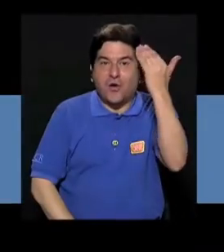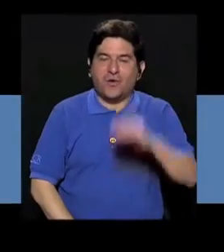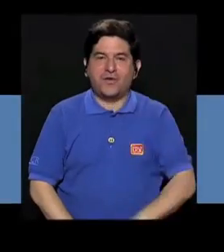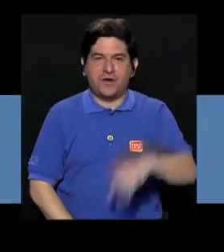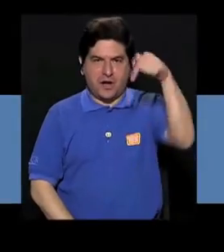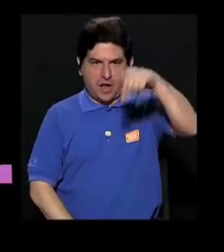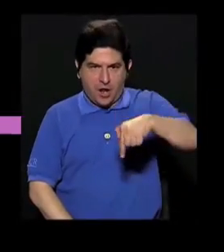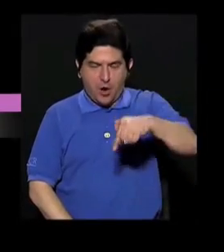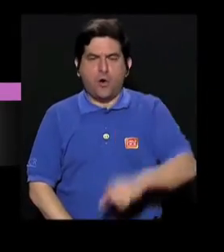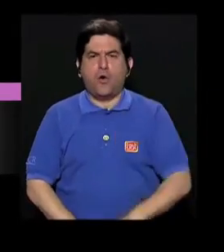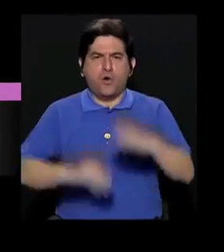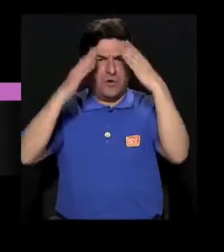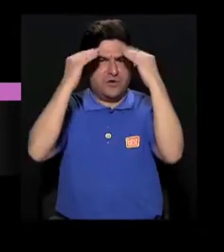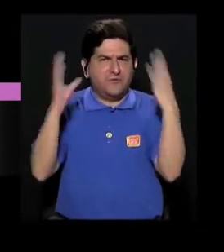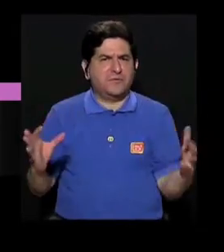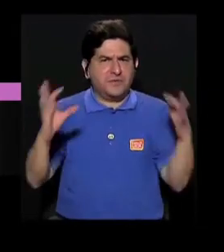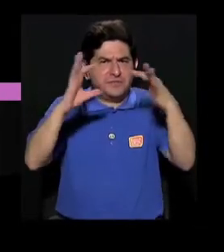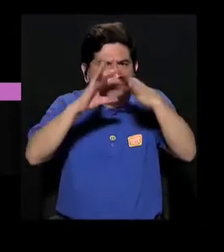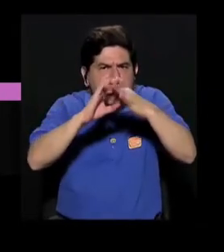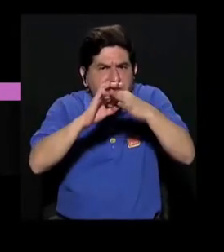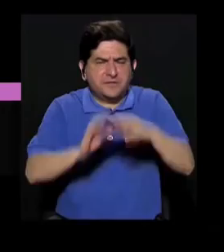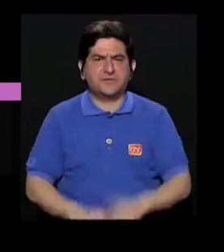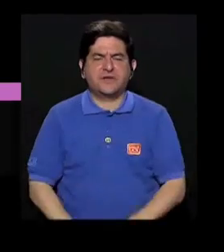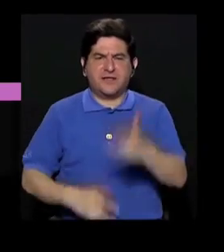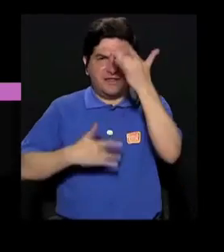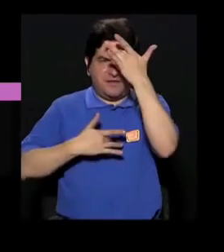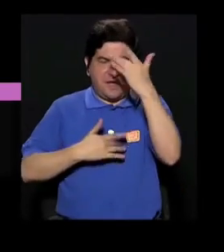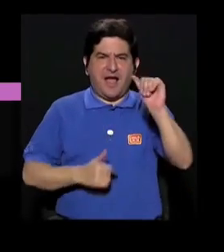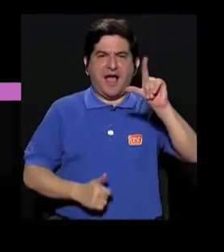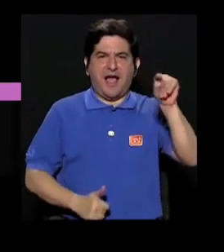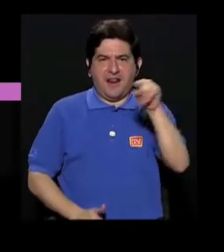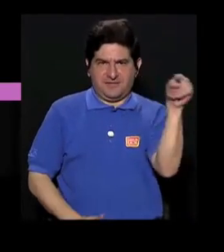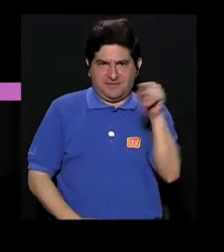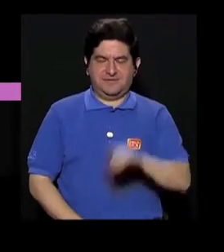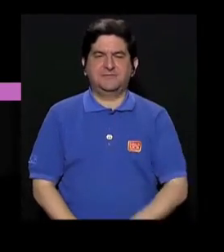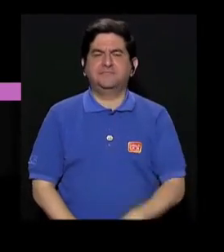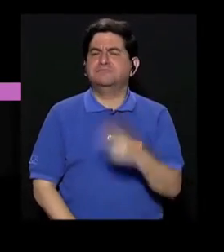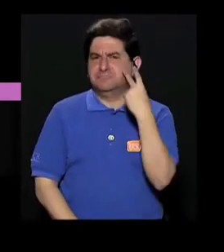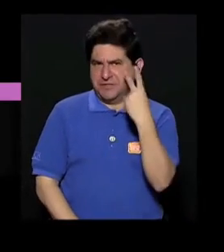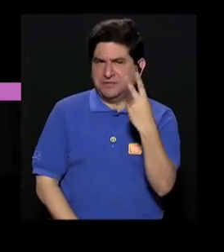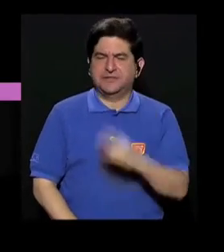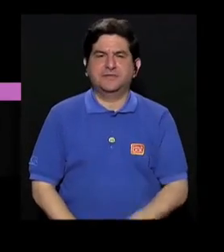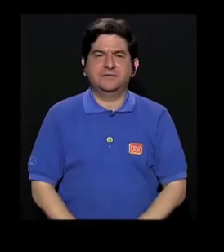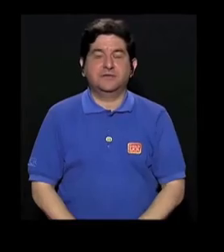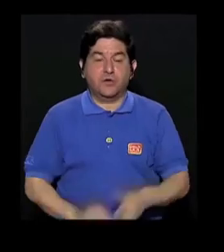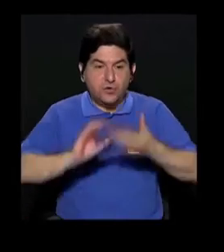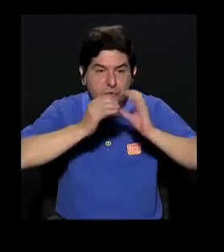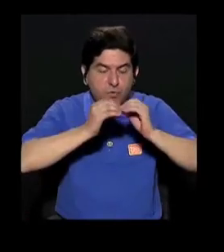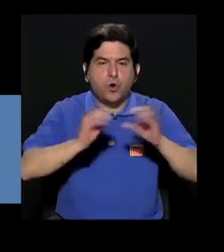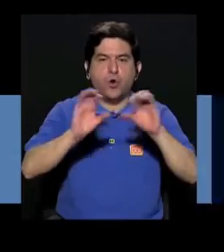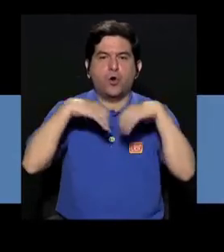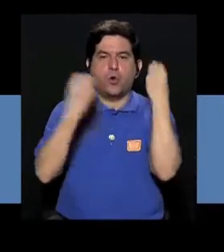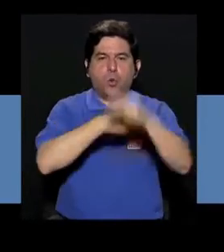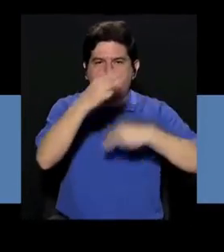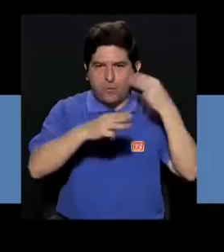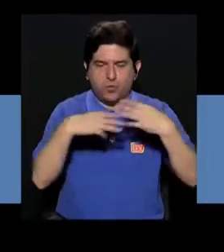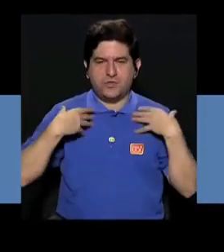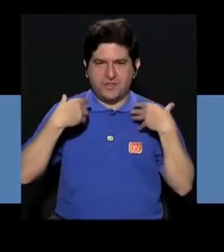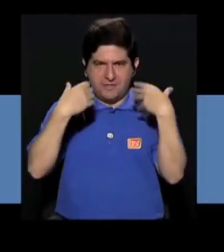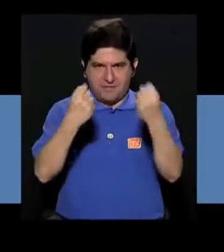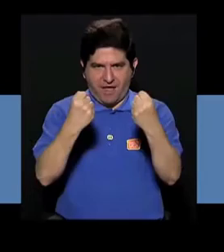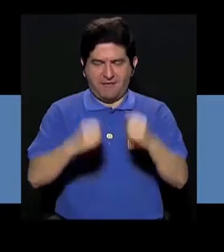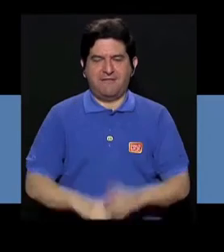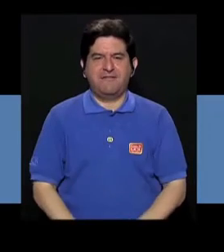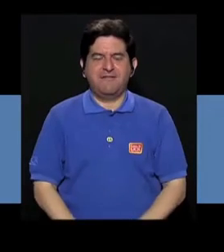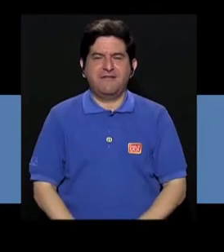Hola, hoy les traemos la siguiente información relacionada con la enfermedad de Alzheimer. Veamos. Según datos de la Organización